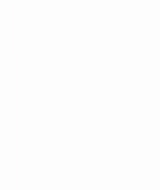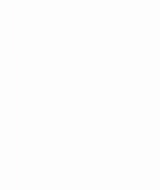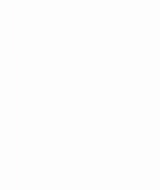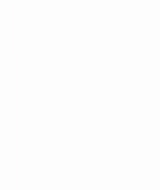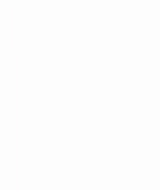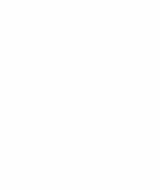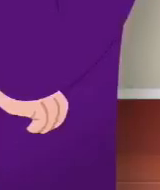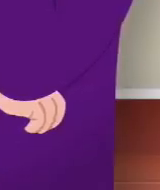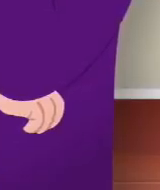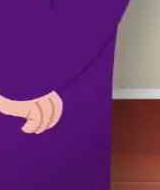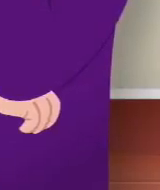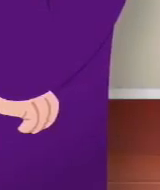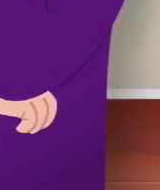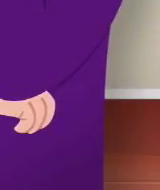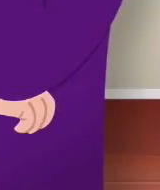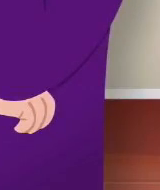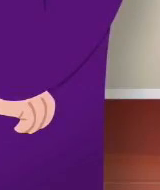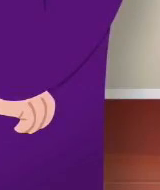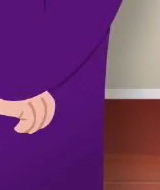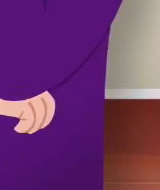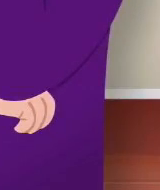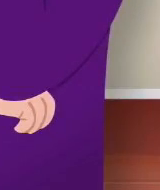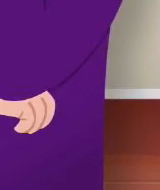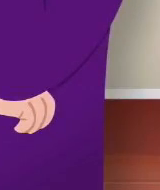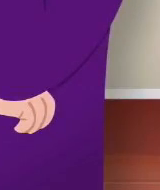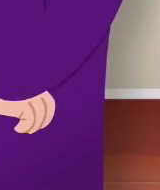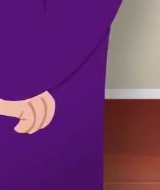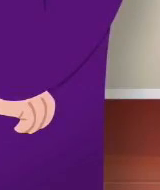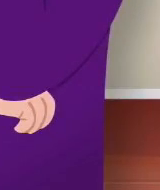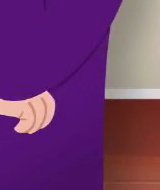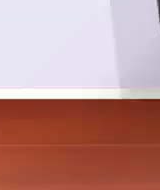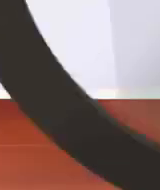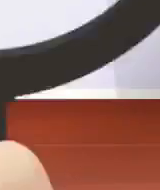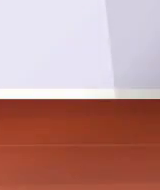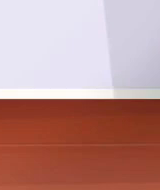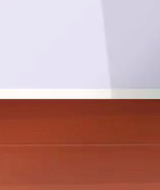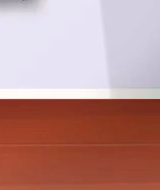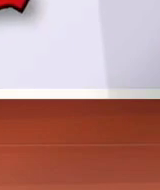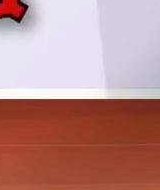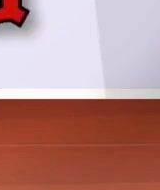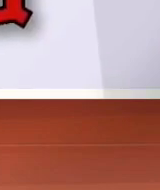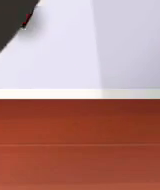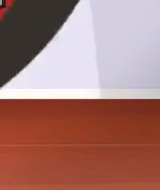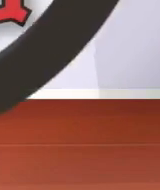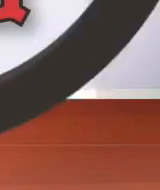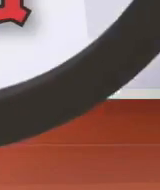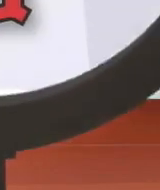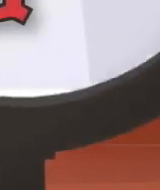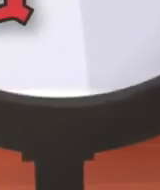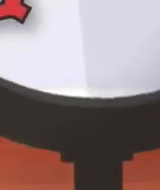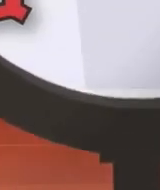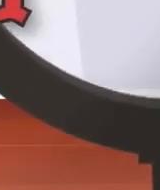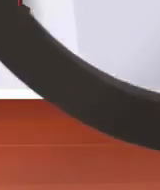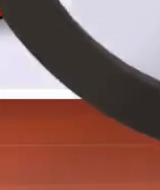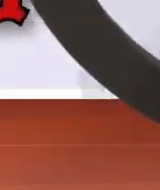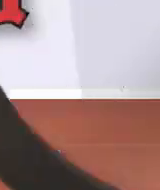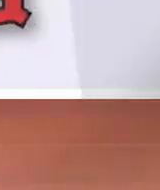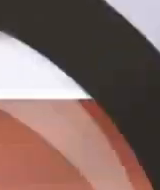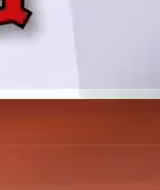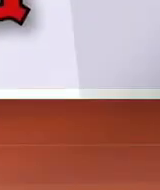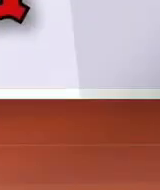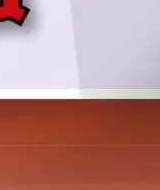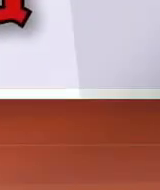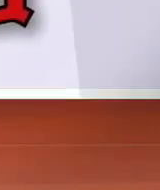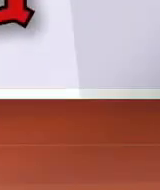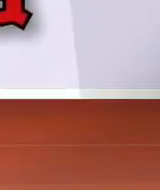Hay un lenguaje propio de las personas sordas de México, la lengua de señas mexicana, basada en movimientos